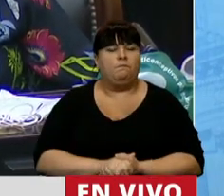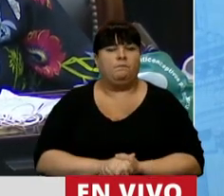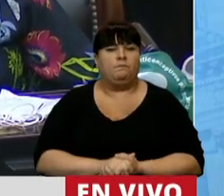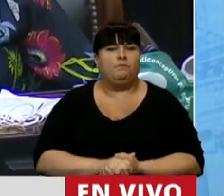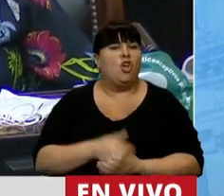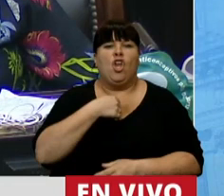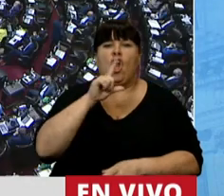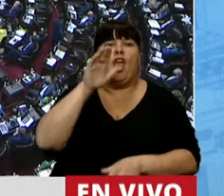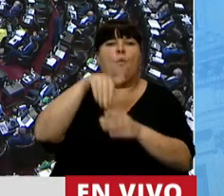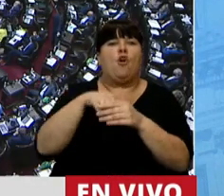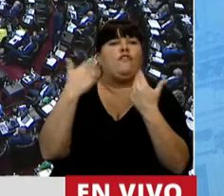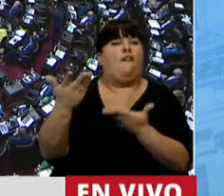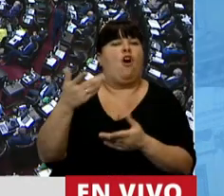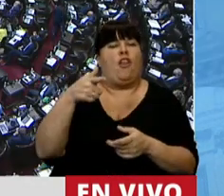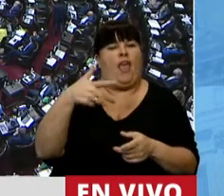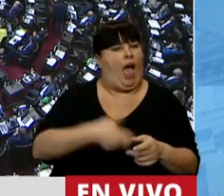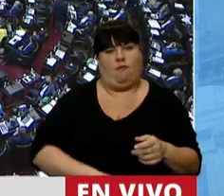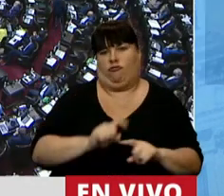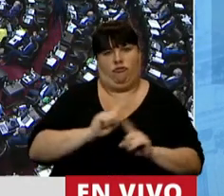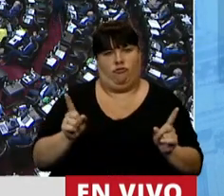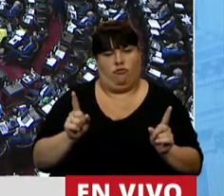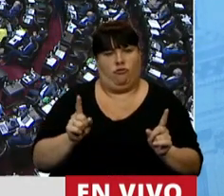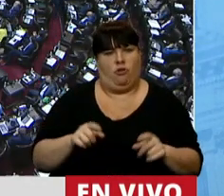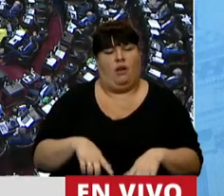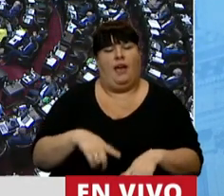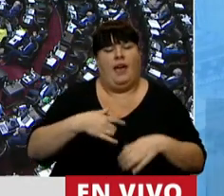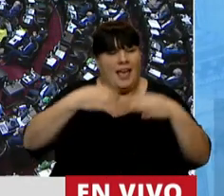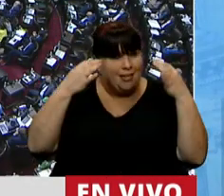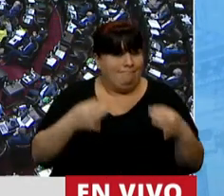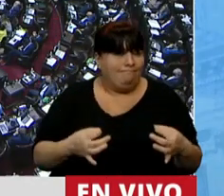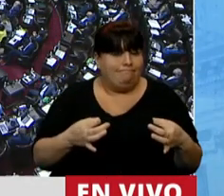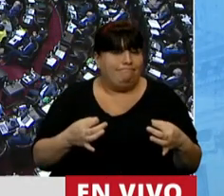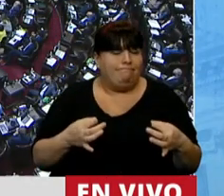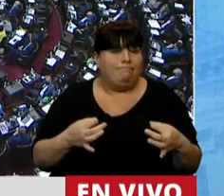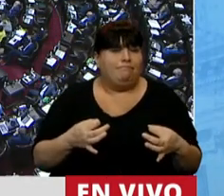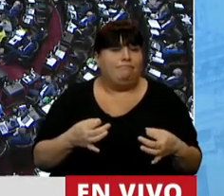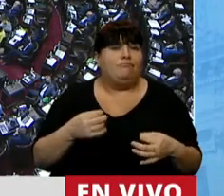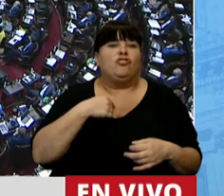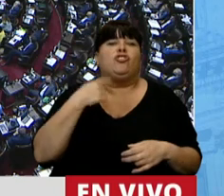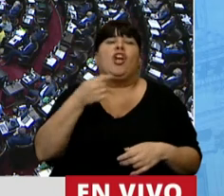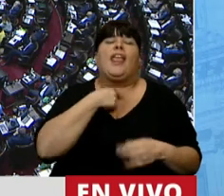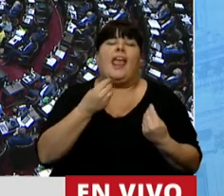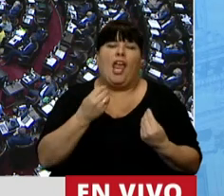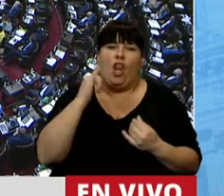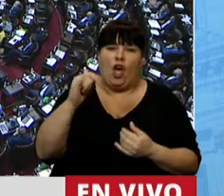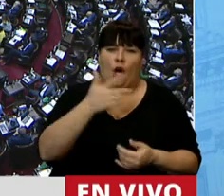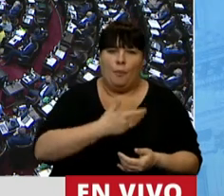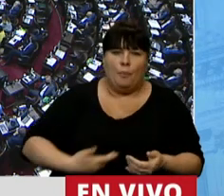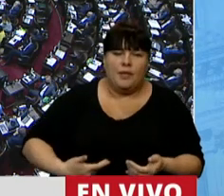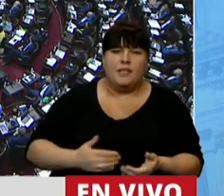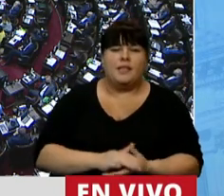Que no iba a votar a favor del aborto. Y que en realidad lo que quiero hacer, señor presidente,